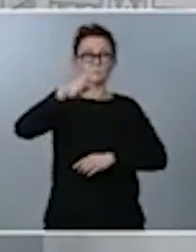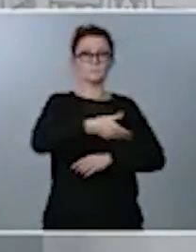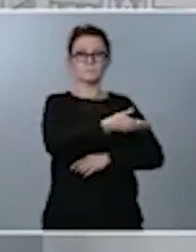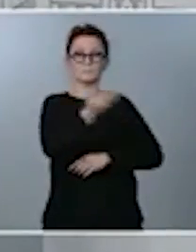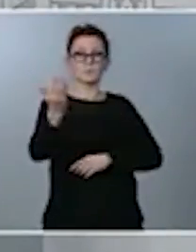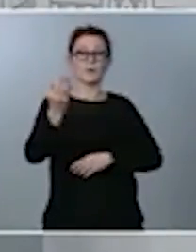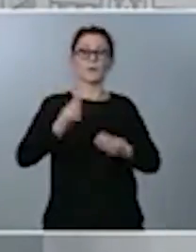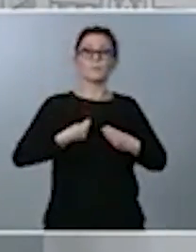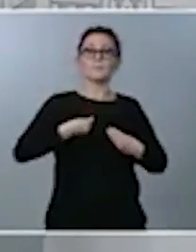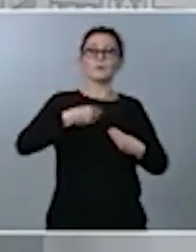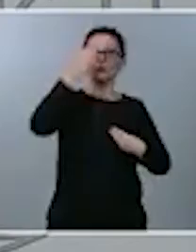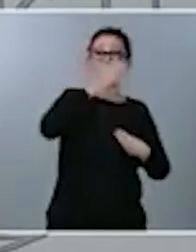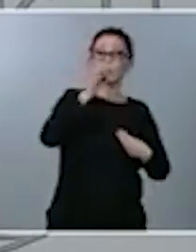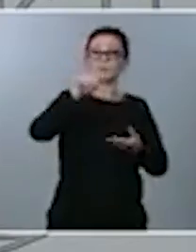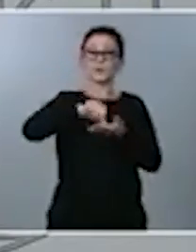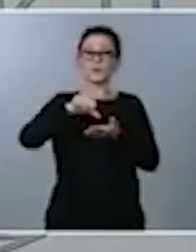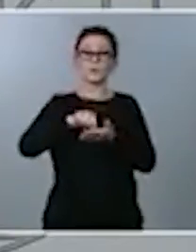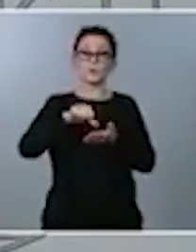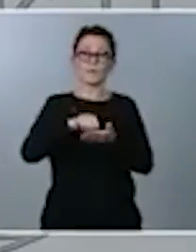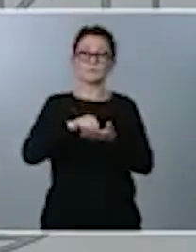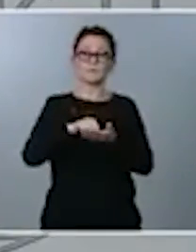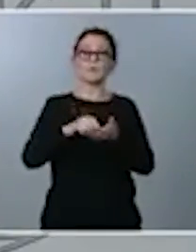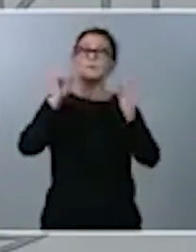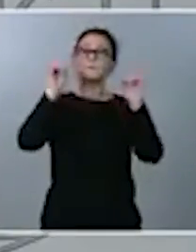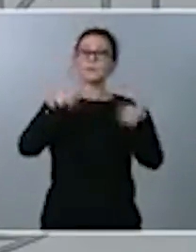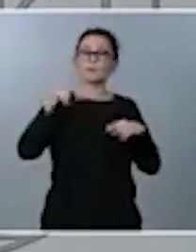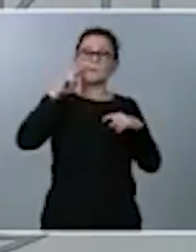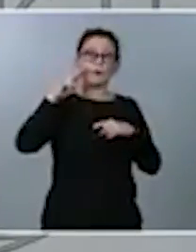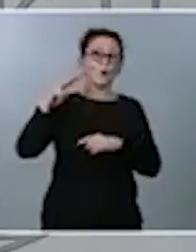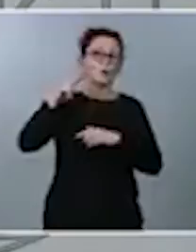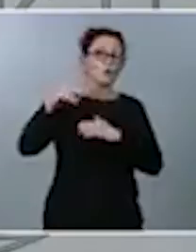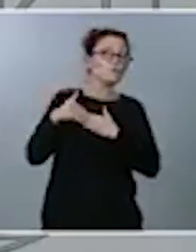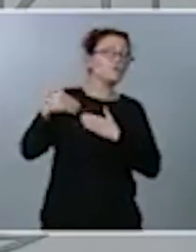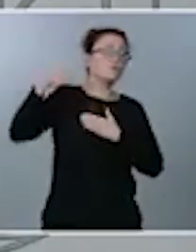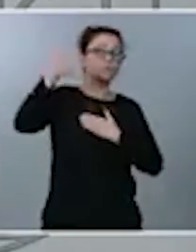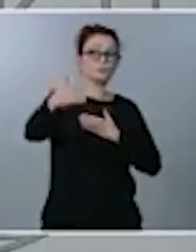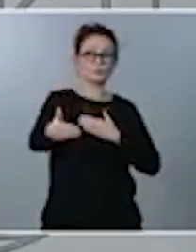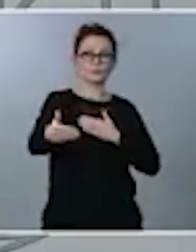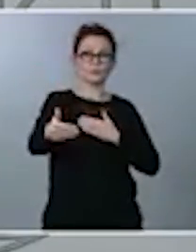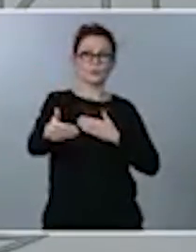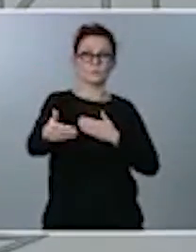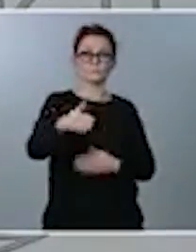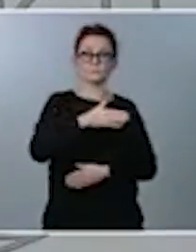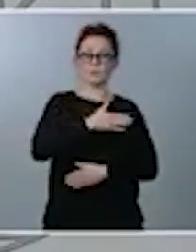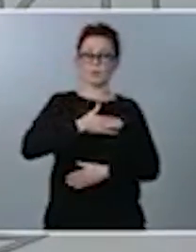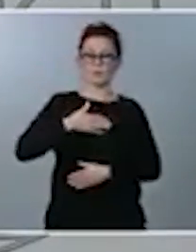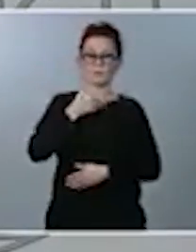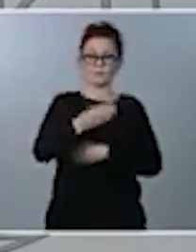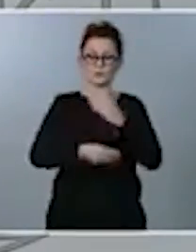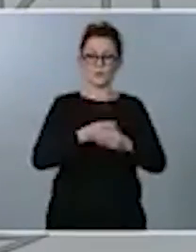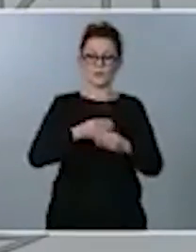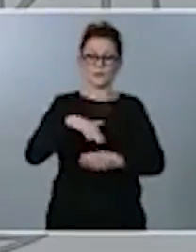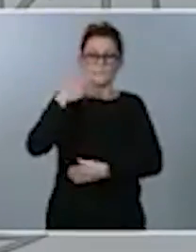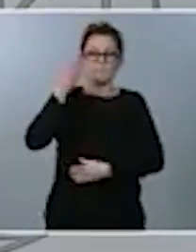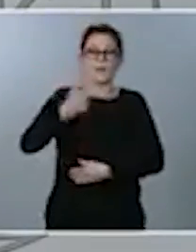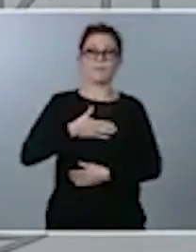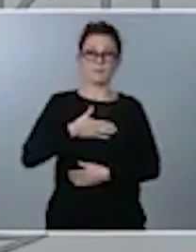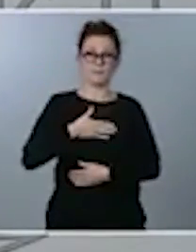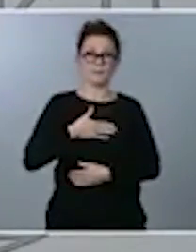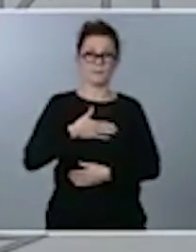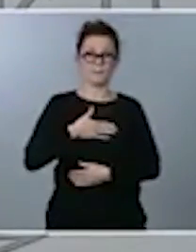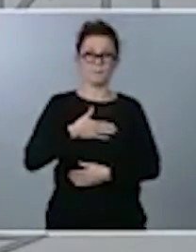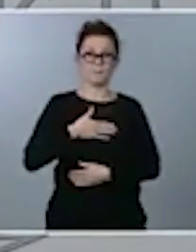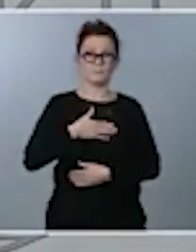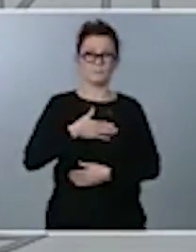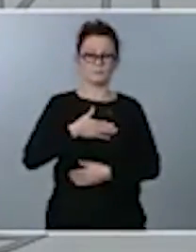pero que no pierde la vista también del futuro y, por tanto, de lo que tenemos que hacer mañana, el día de mañana, el día del corto